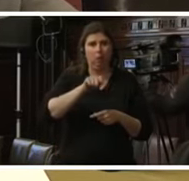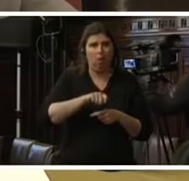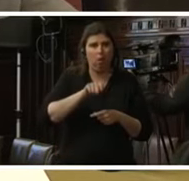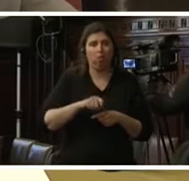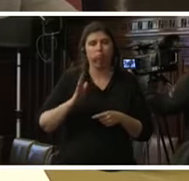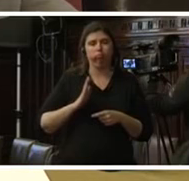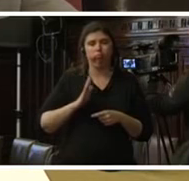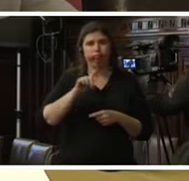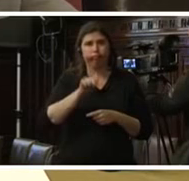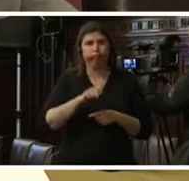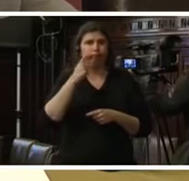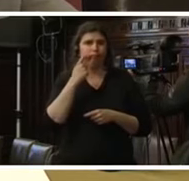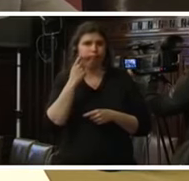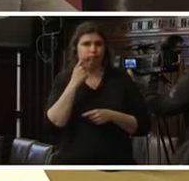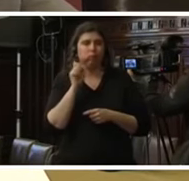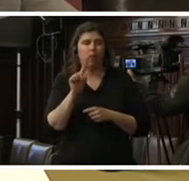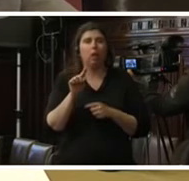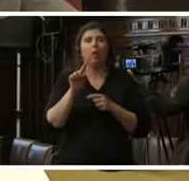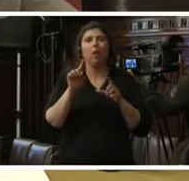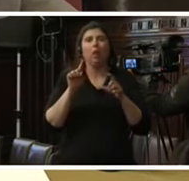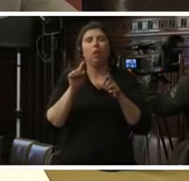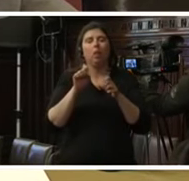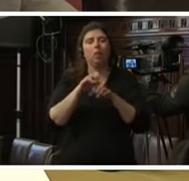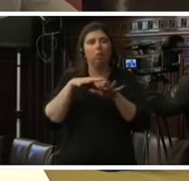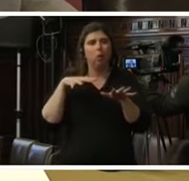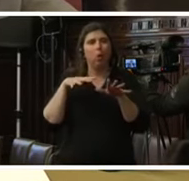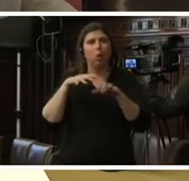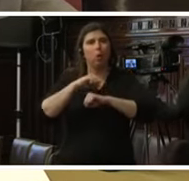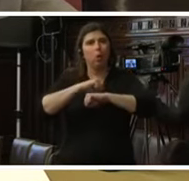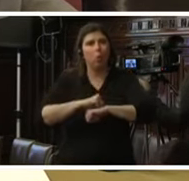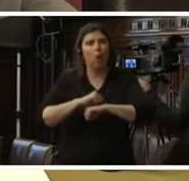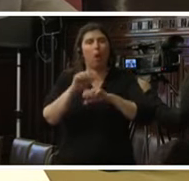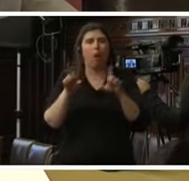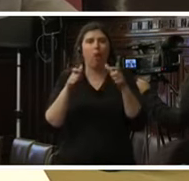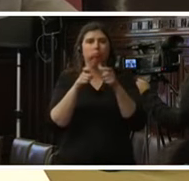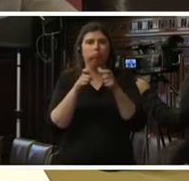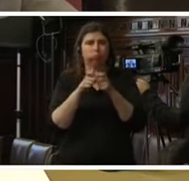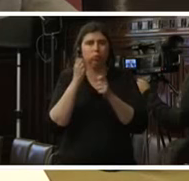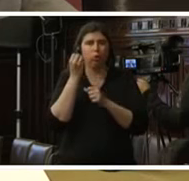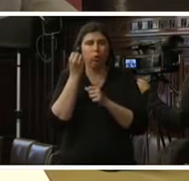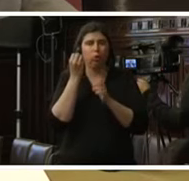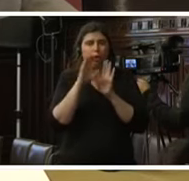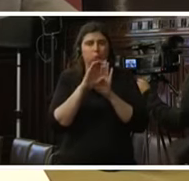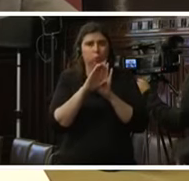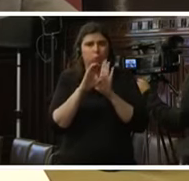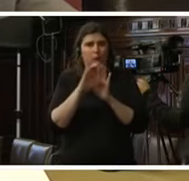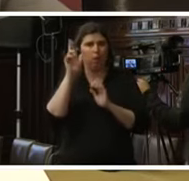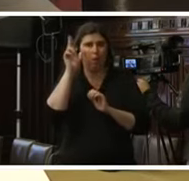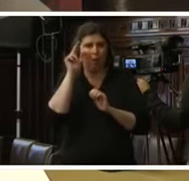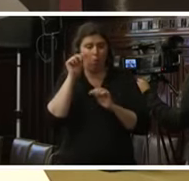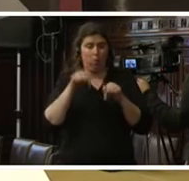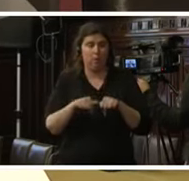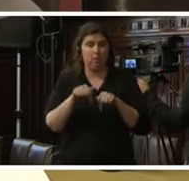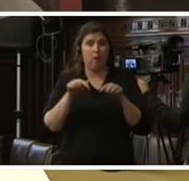del tribunal constitucional de perú por la participación en esta audiencia igual que a la